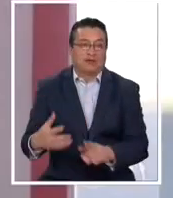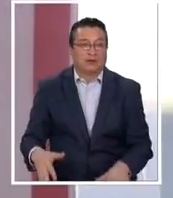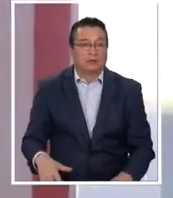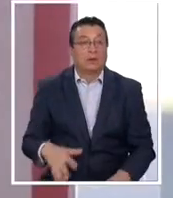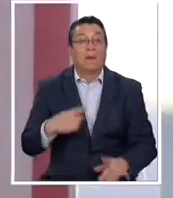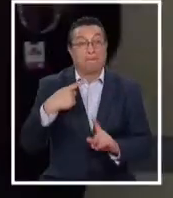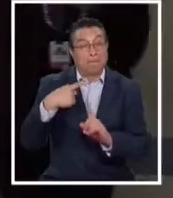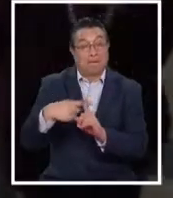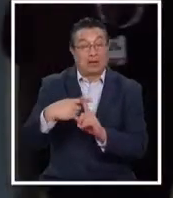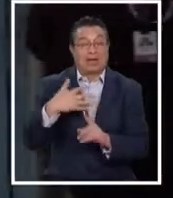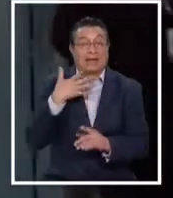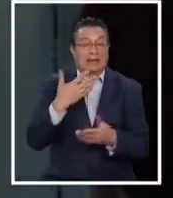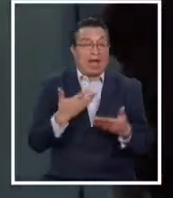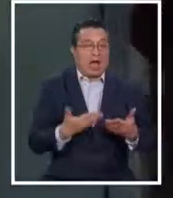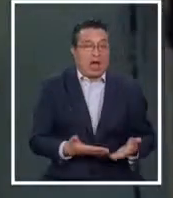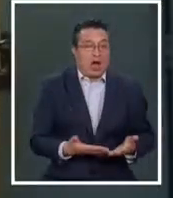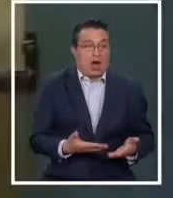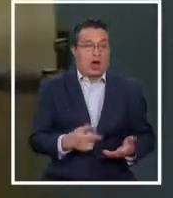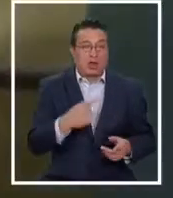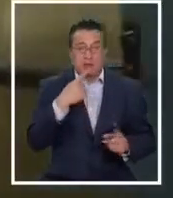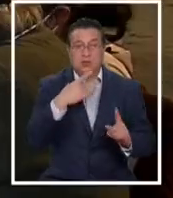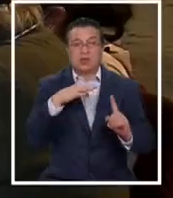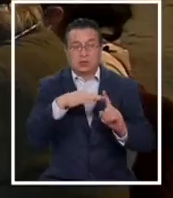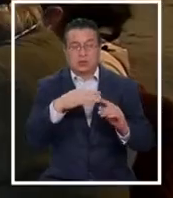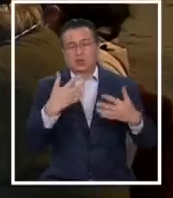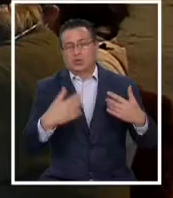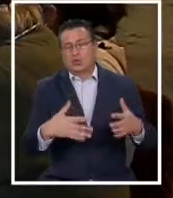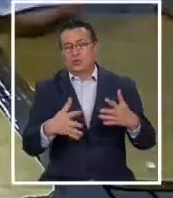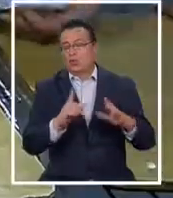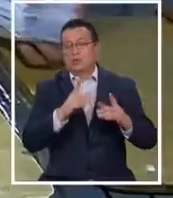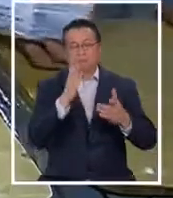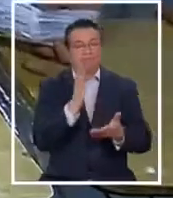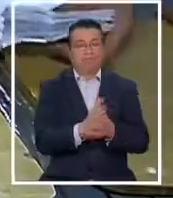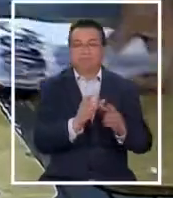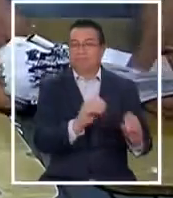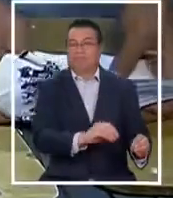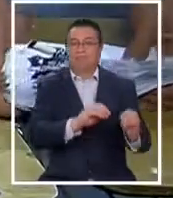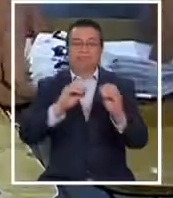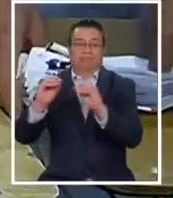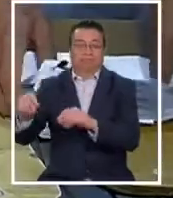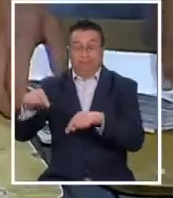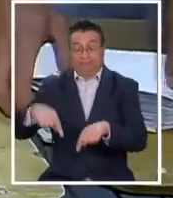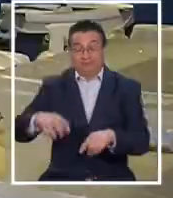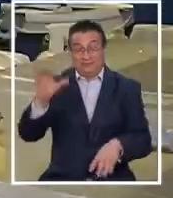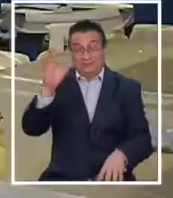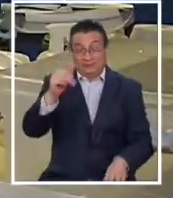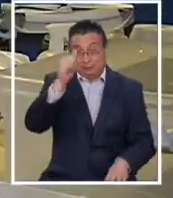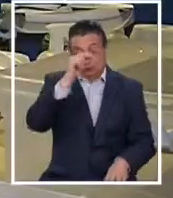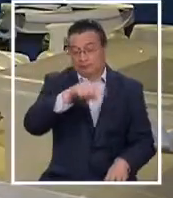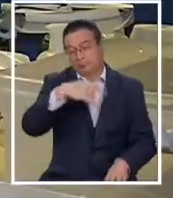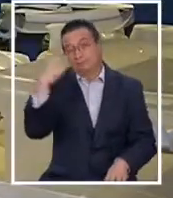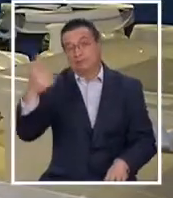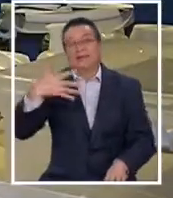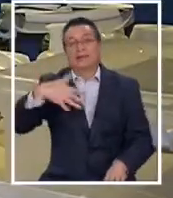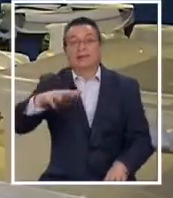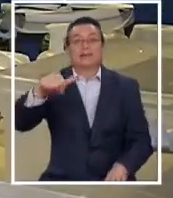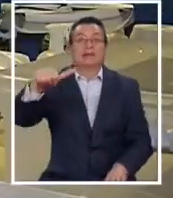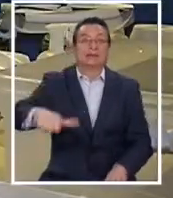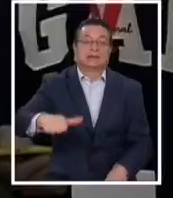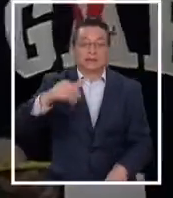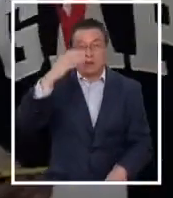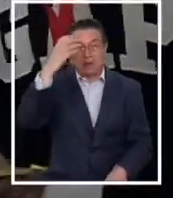Más favorables que las actuales, críticas cifras que obligaron a postergar los comicios de este fin de semana para el 15 y 16 de mayo.